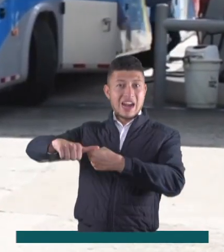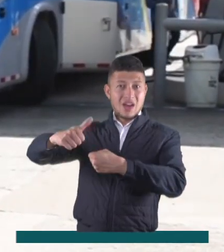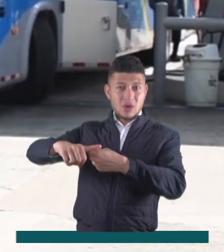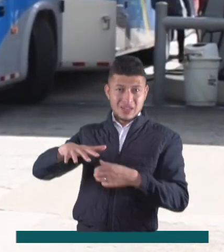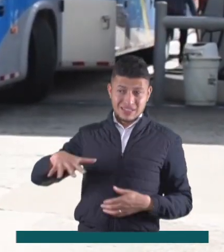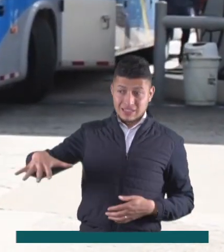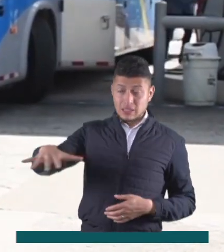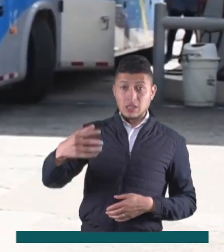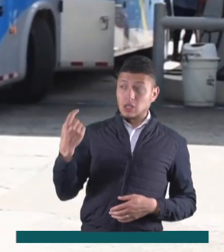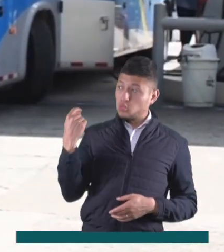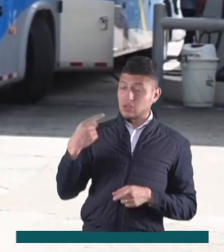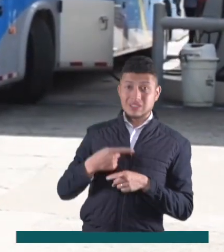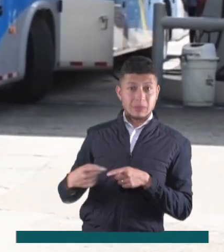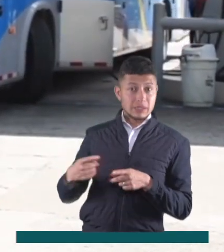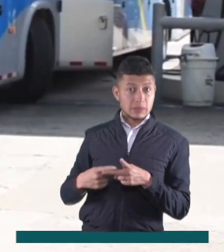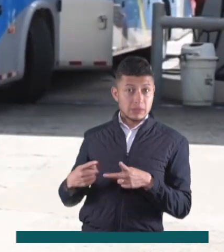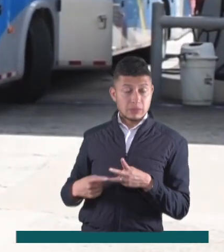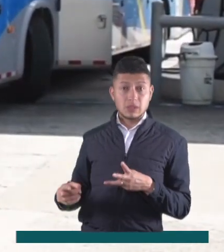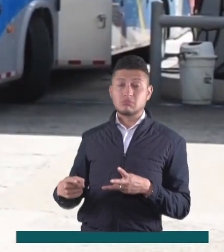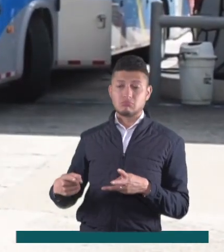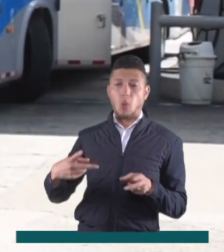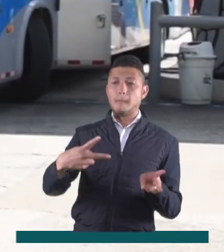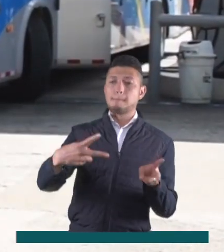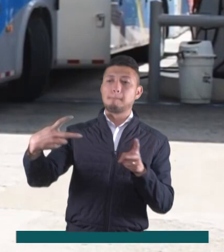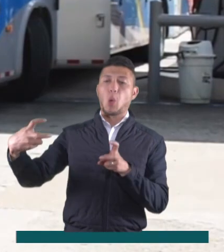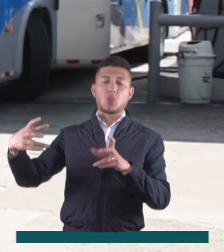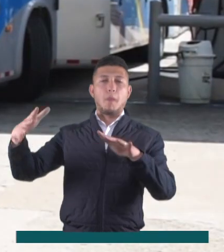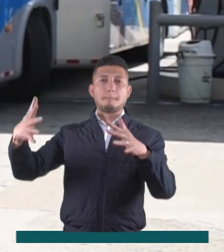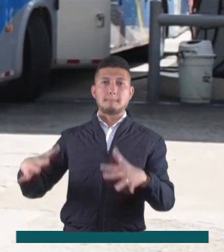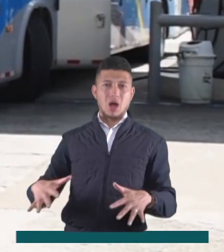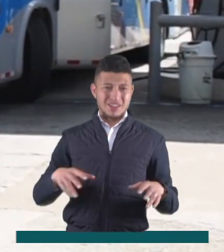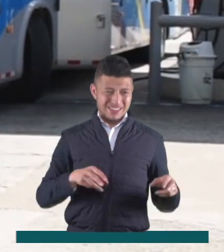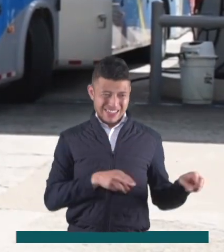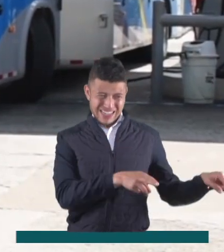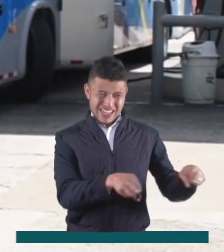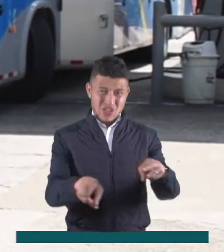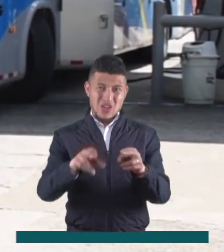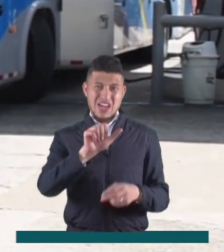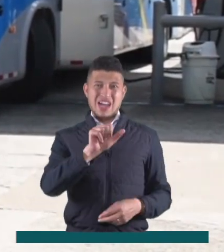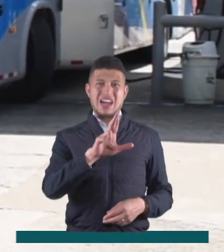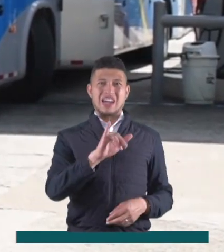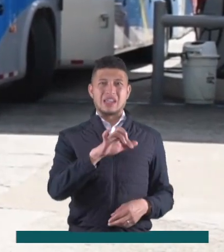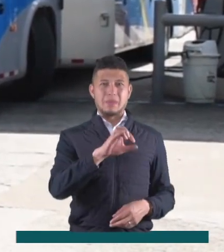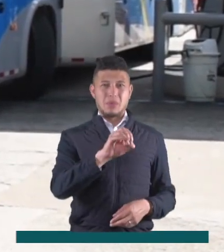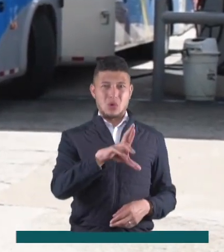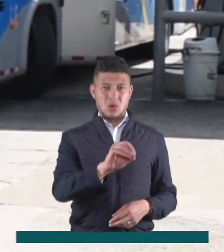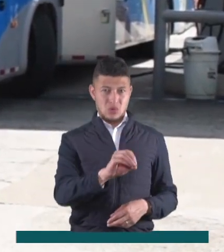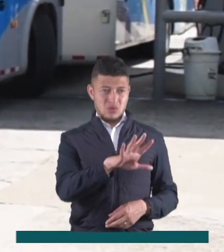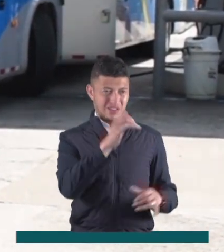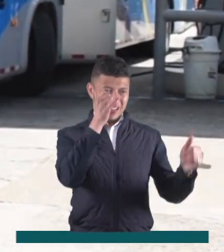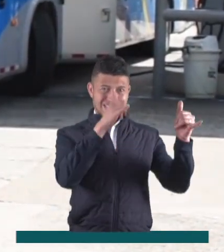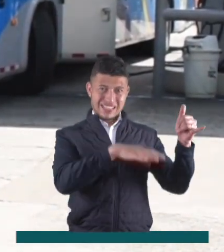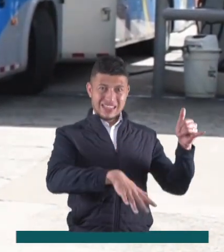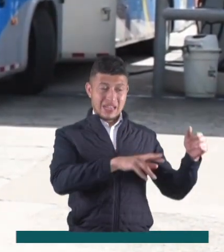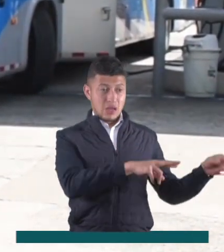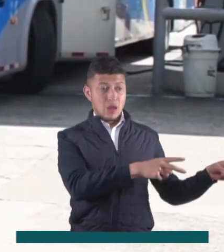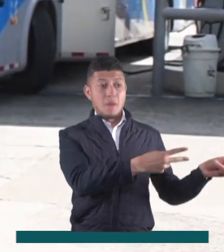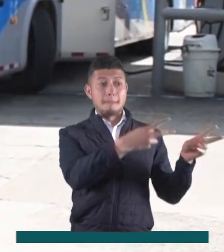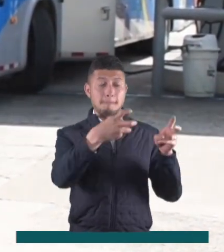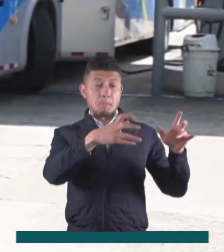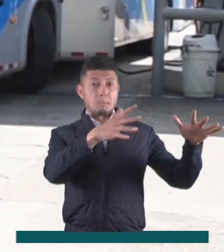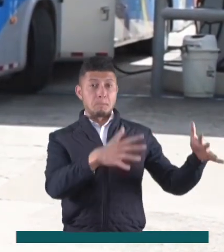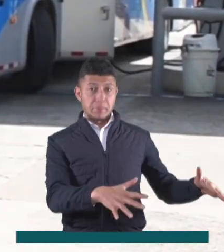en el departamento de Arauca las últimas semanas ante el colapso del puente sobre el río Ariporo en Casanare, situación